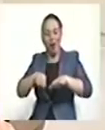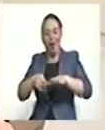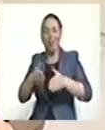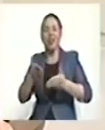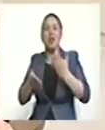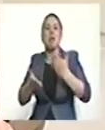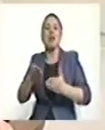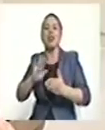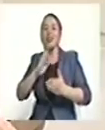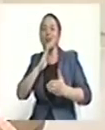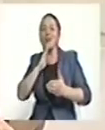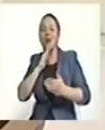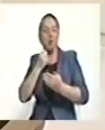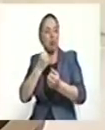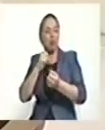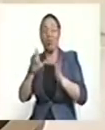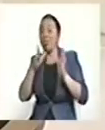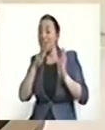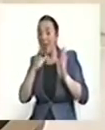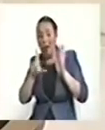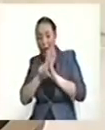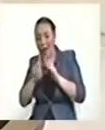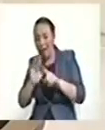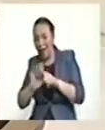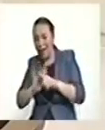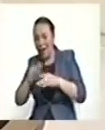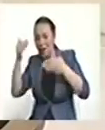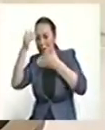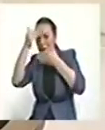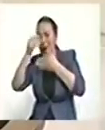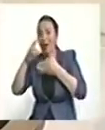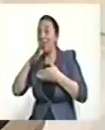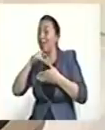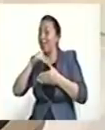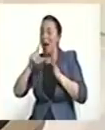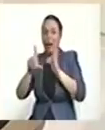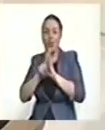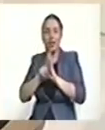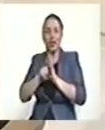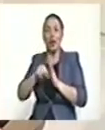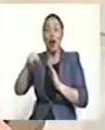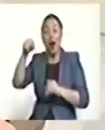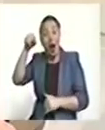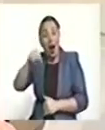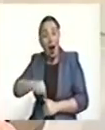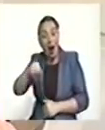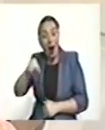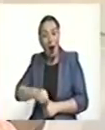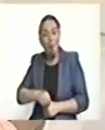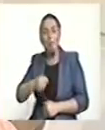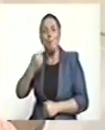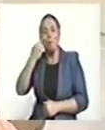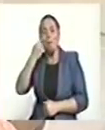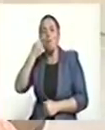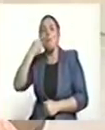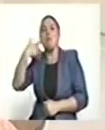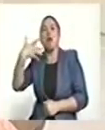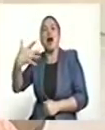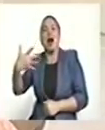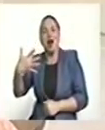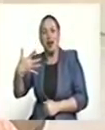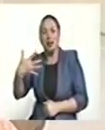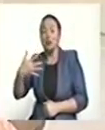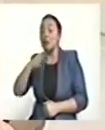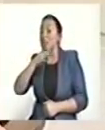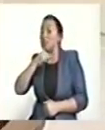impunidad que han reclamado las FARC. Aquí lo que se está haciendo es edificar un marco de